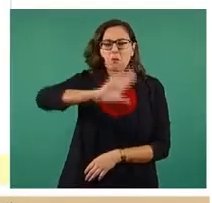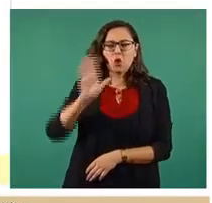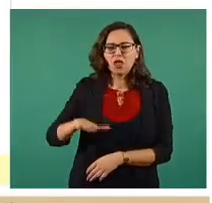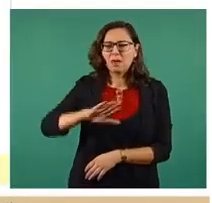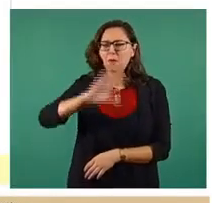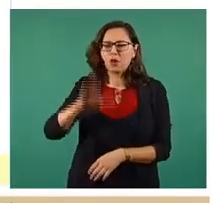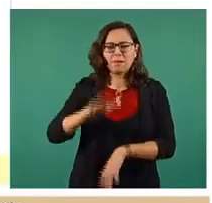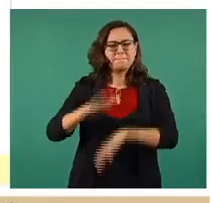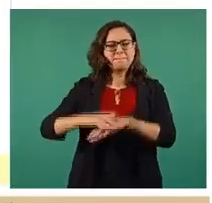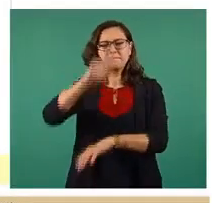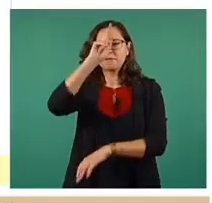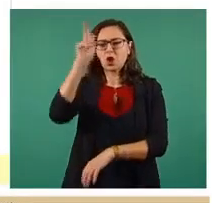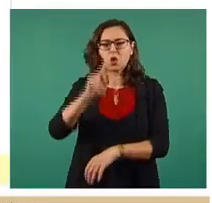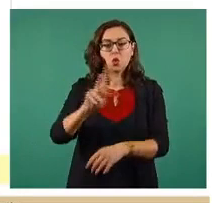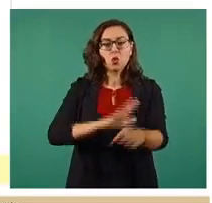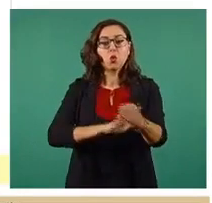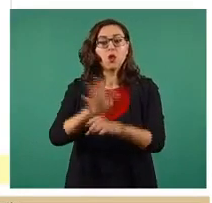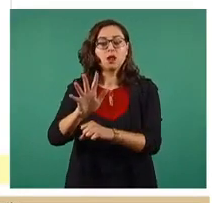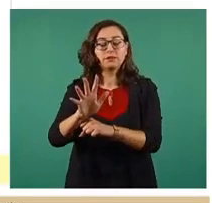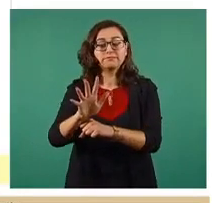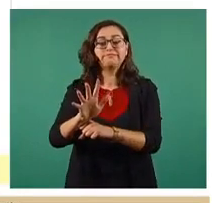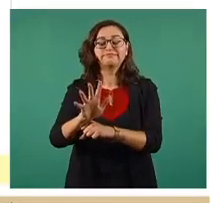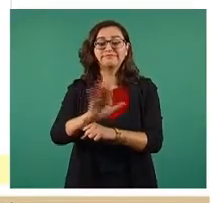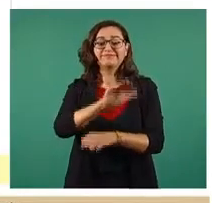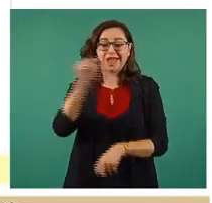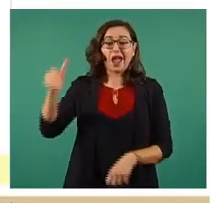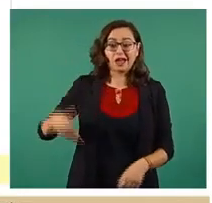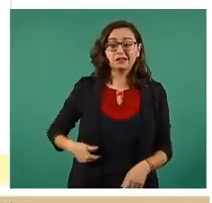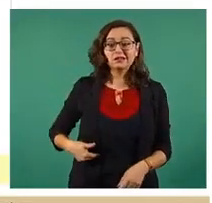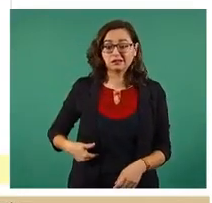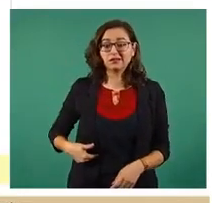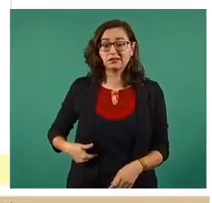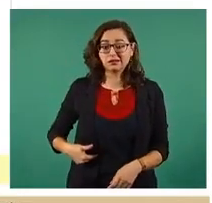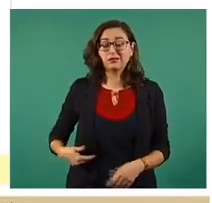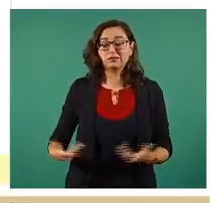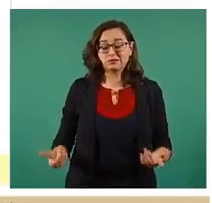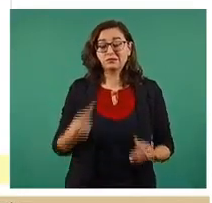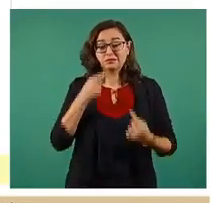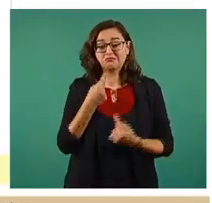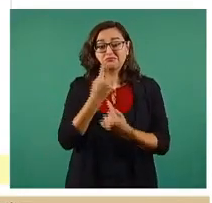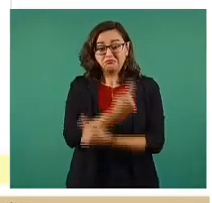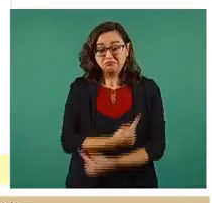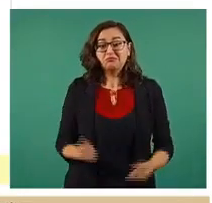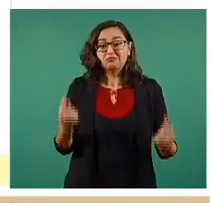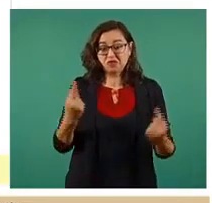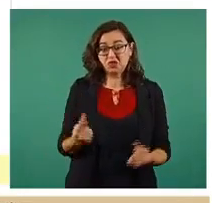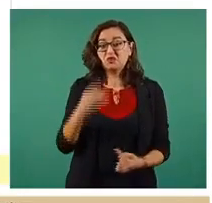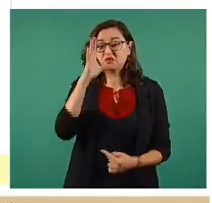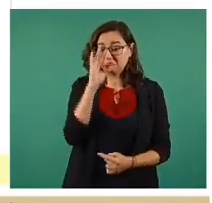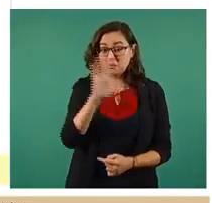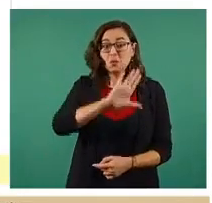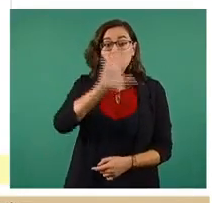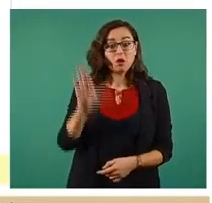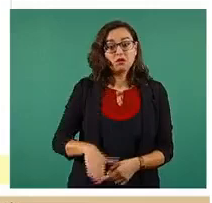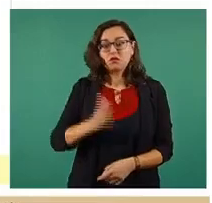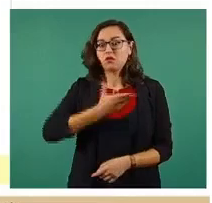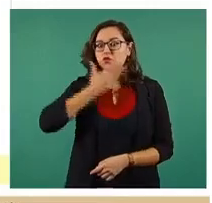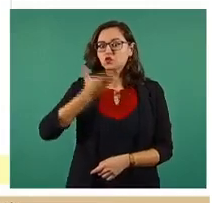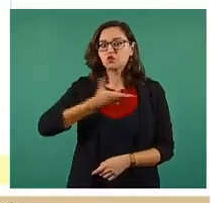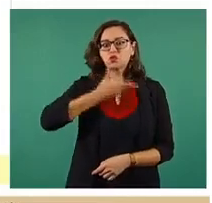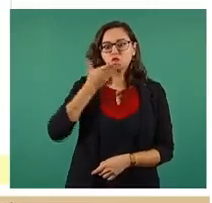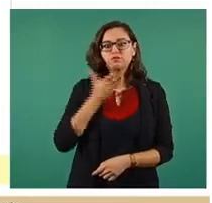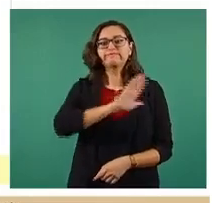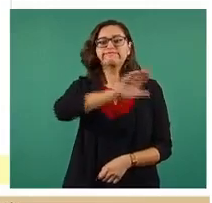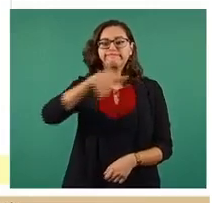por muchos años, los accidentes son la causa número uno de mortalidad en personas menores de edad. Y compara